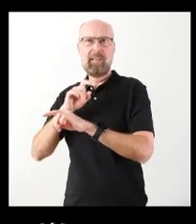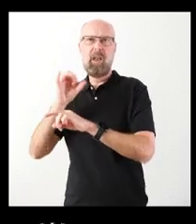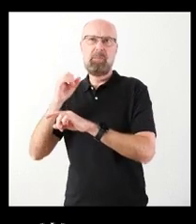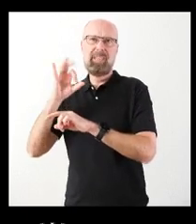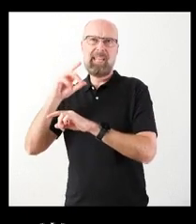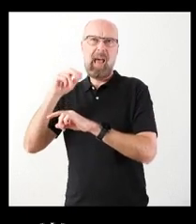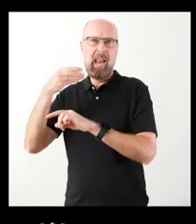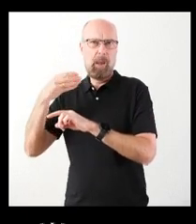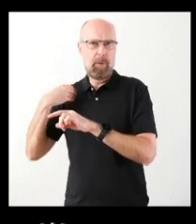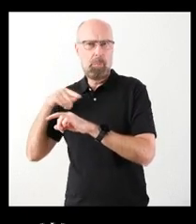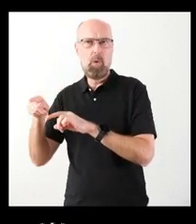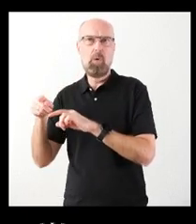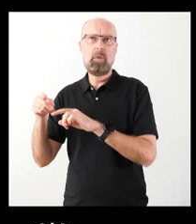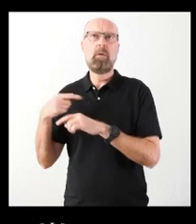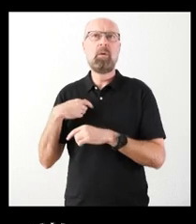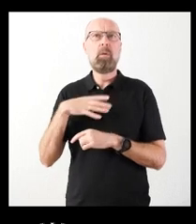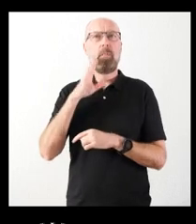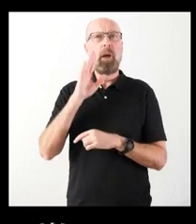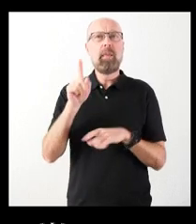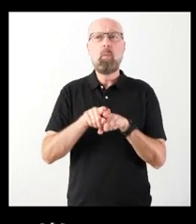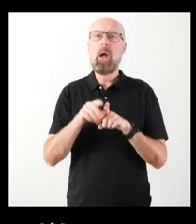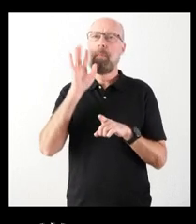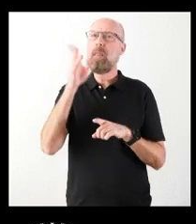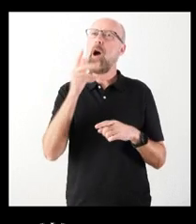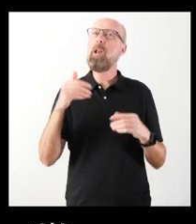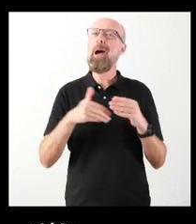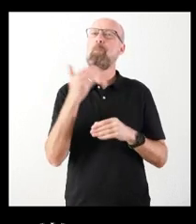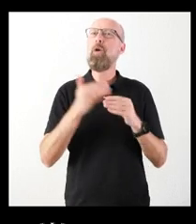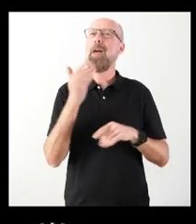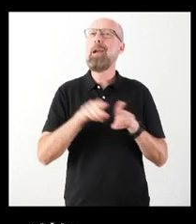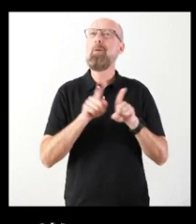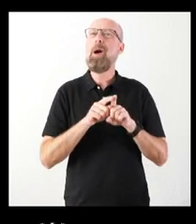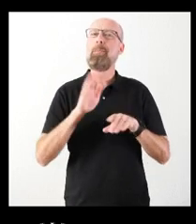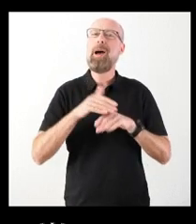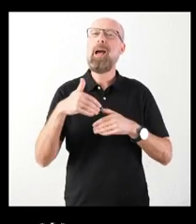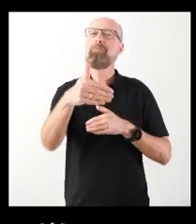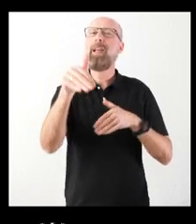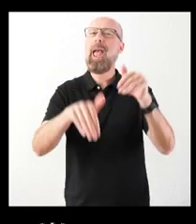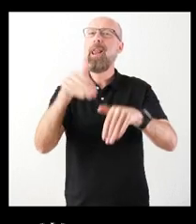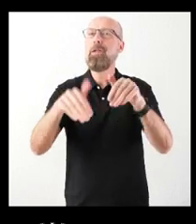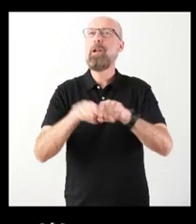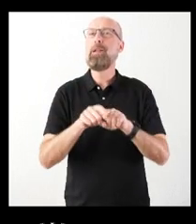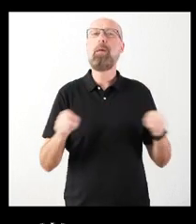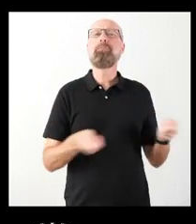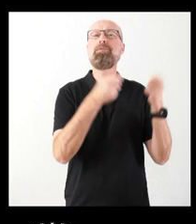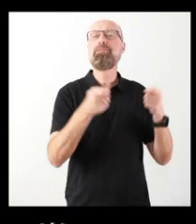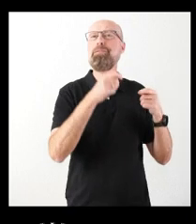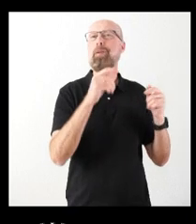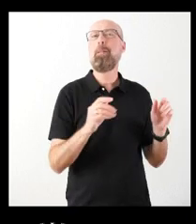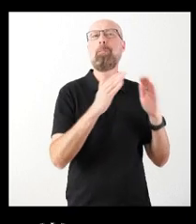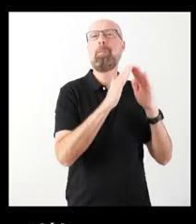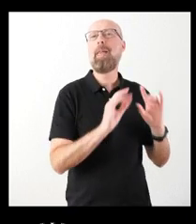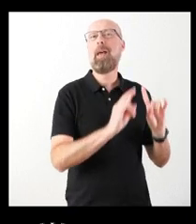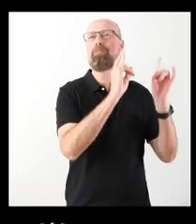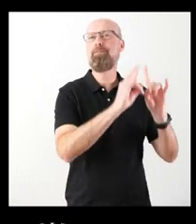consideran que se ha entrado en una cierta espiral por anunciar viviendas con motivo de las elecciones. Si cuentan con algún informe que especifique cuántas